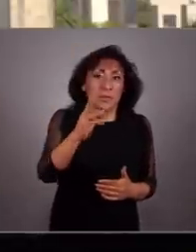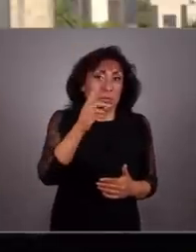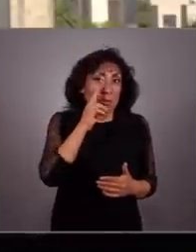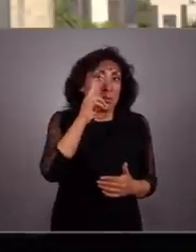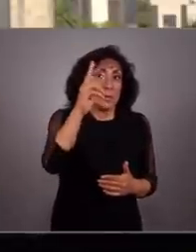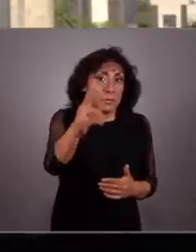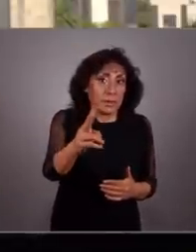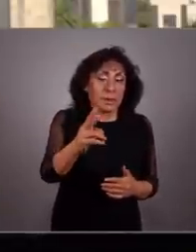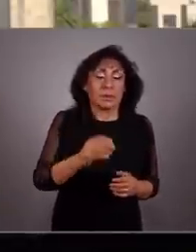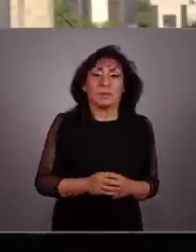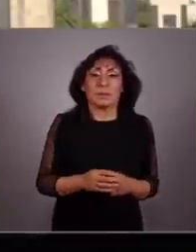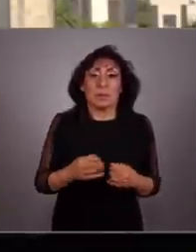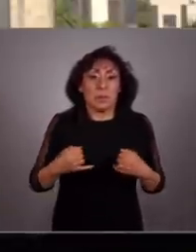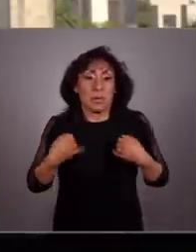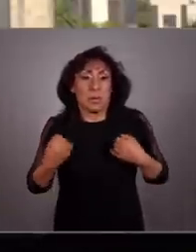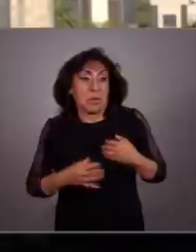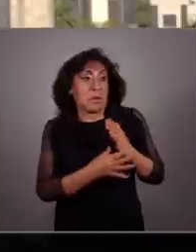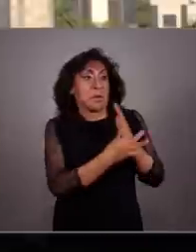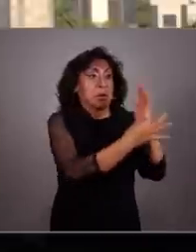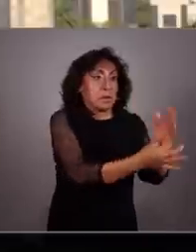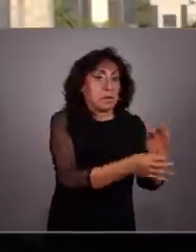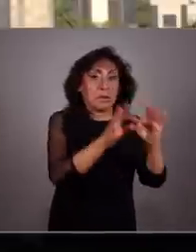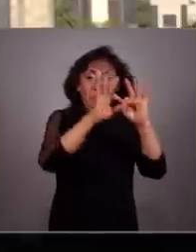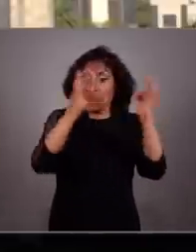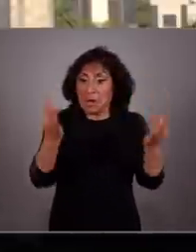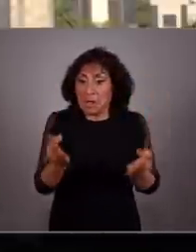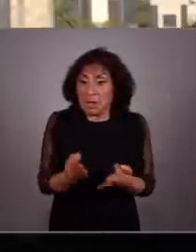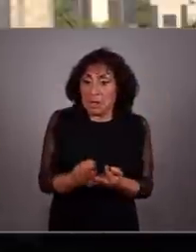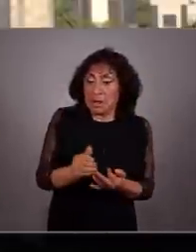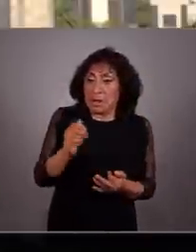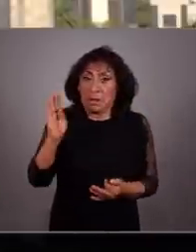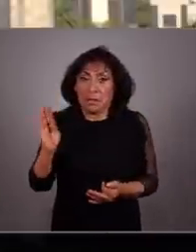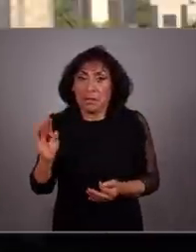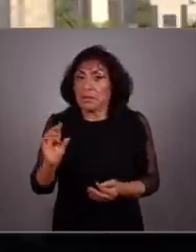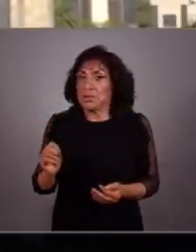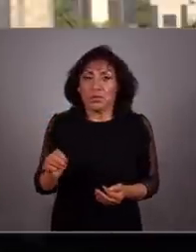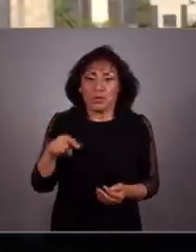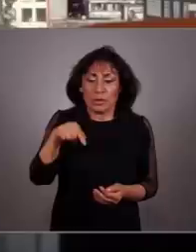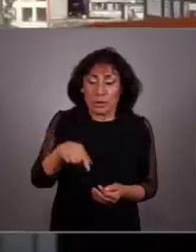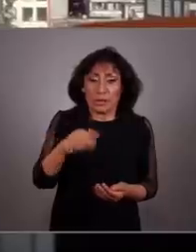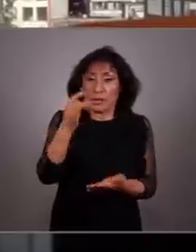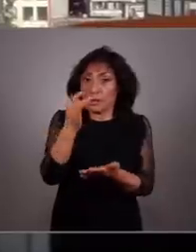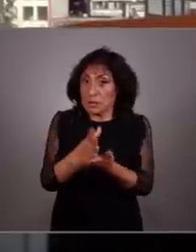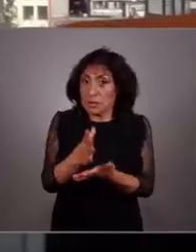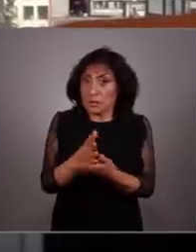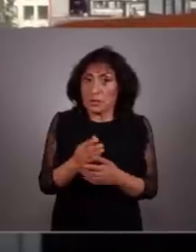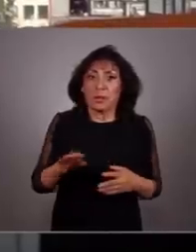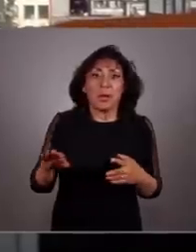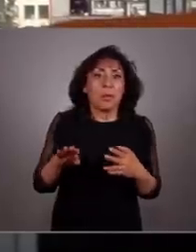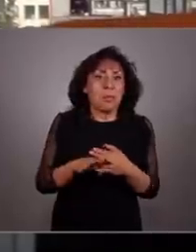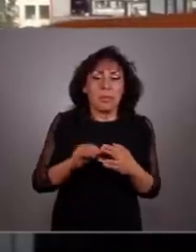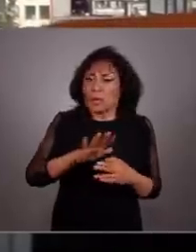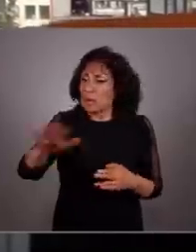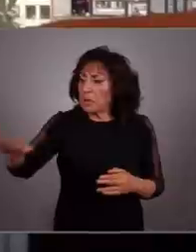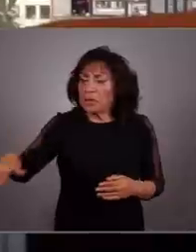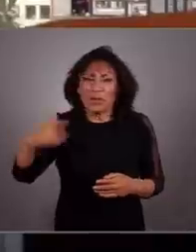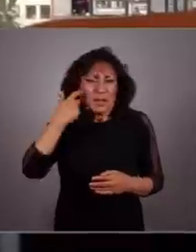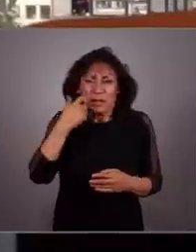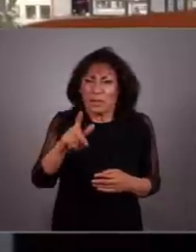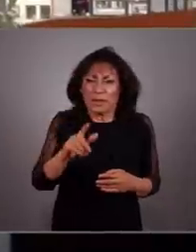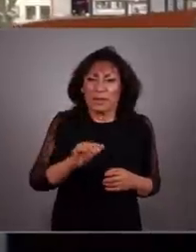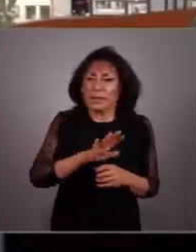Porque como dicen las y los jóvenes, no hay planeta B. No queremos medio ambiente, queremos un ambiente completo.